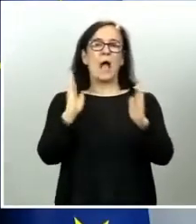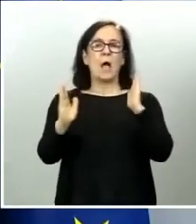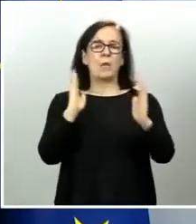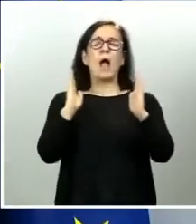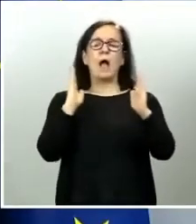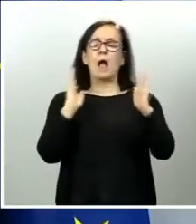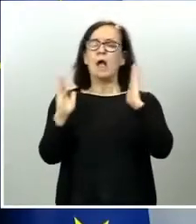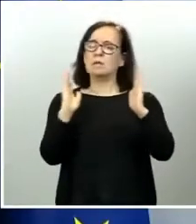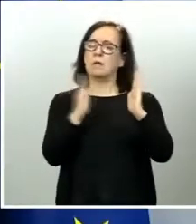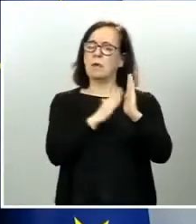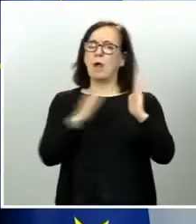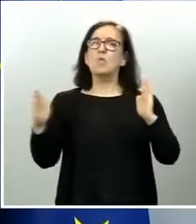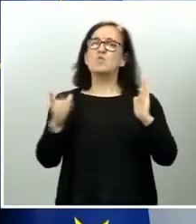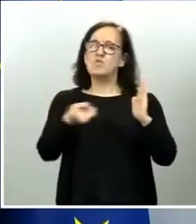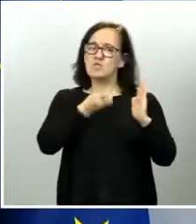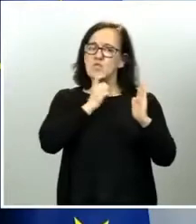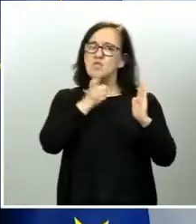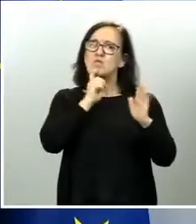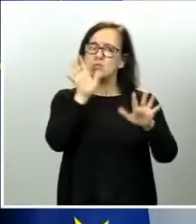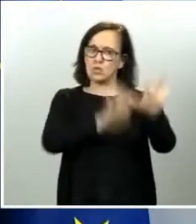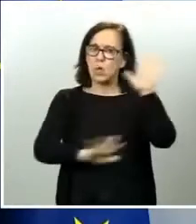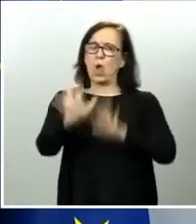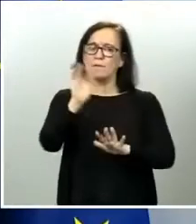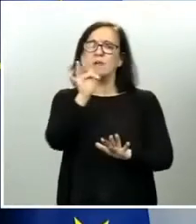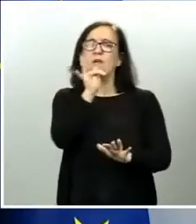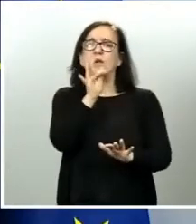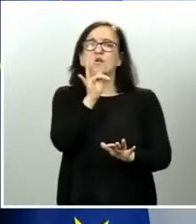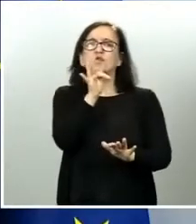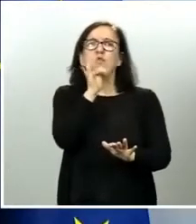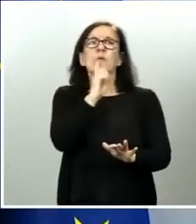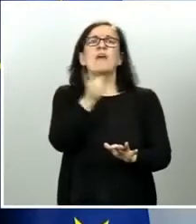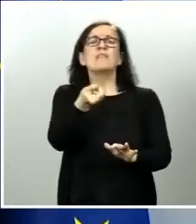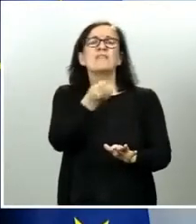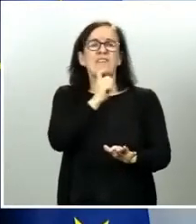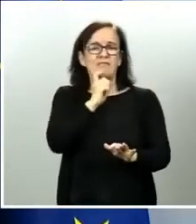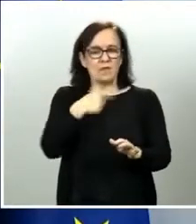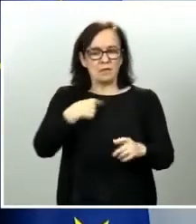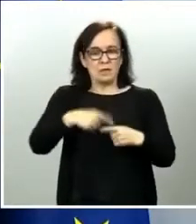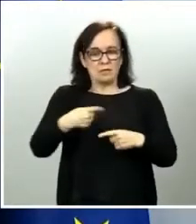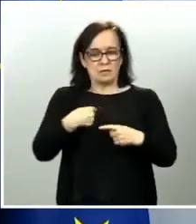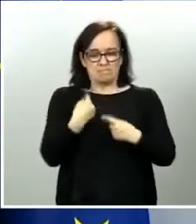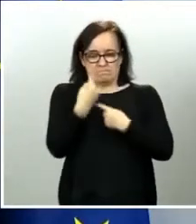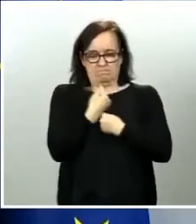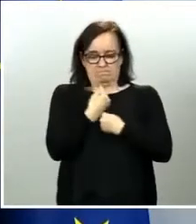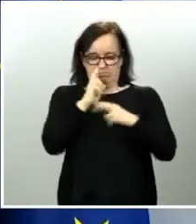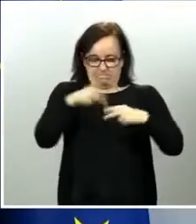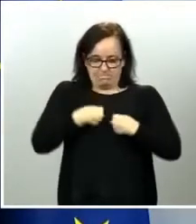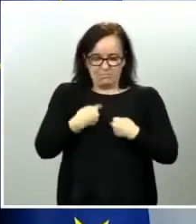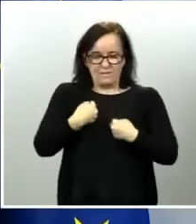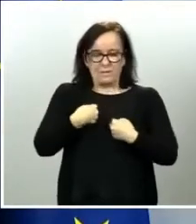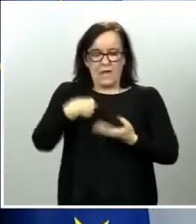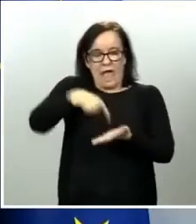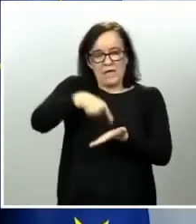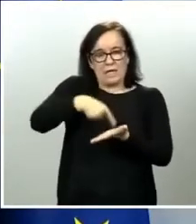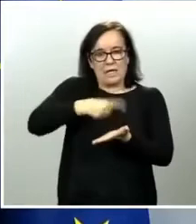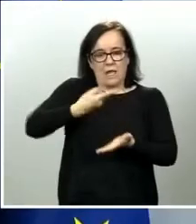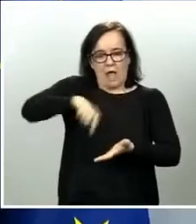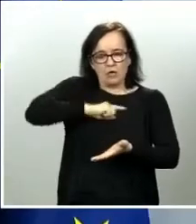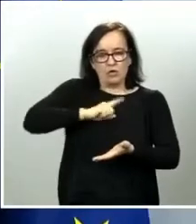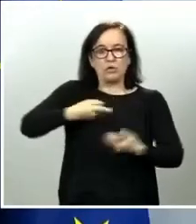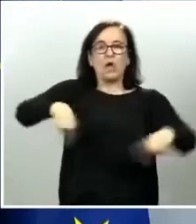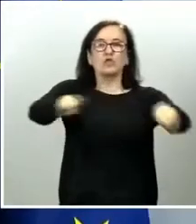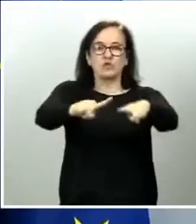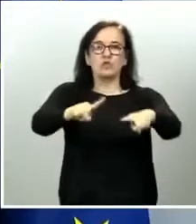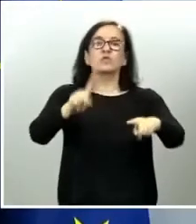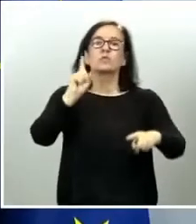no lo olvidemos, muy difícil y que nos va a exigir a todas y a todos lo mejor de nosotros mismos. Pero